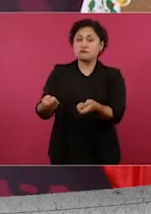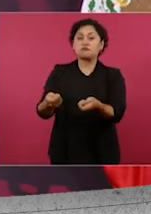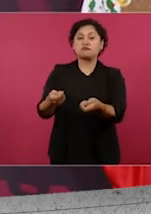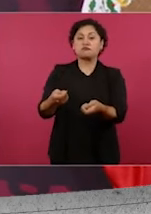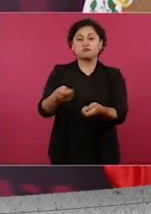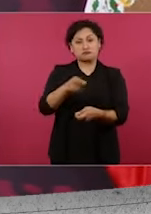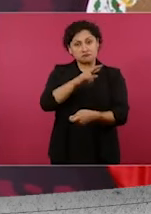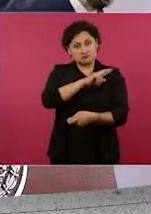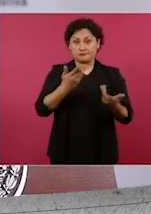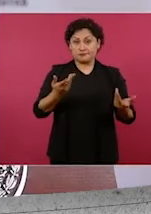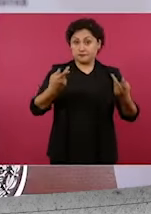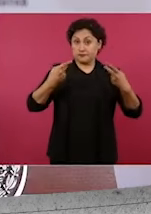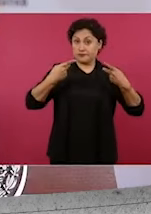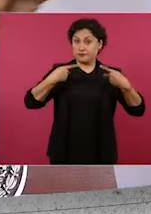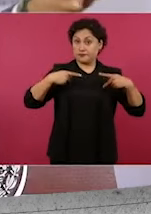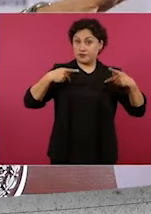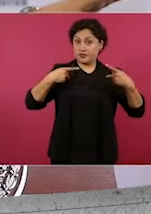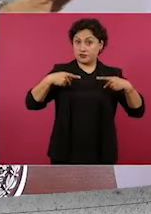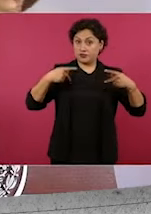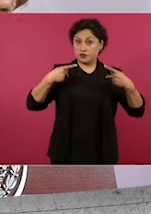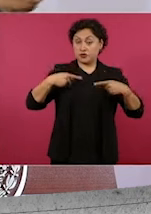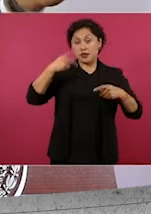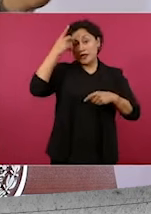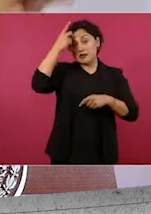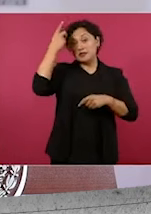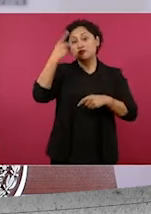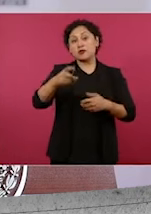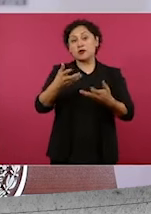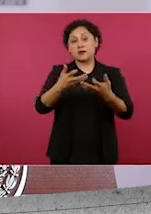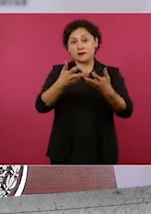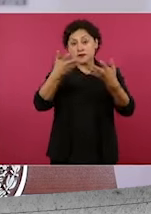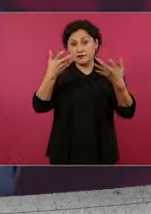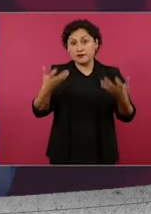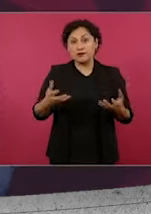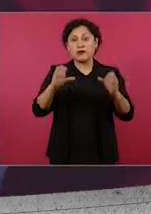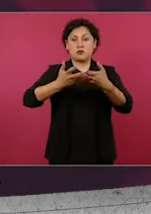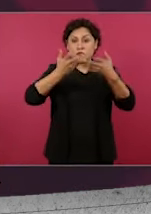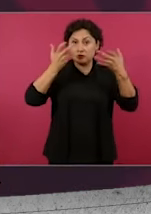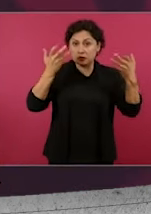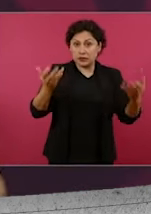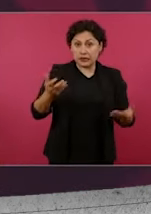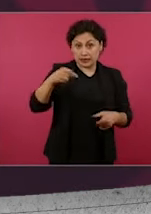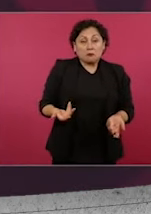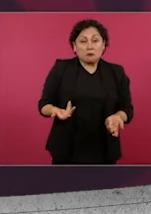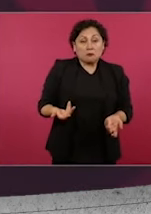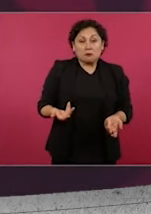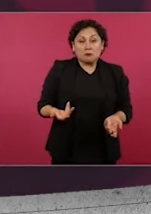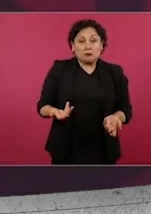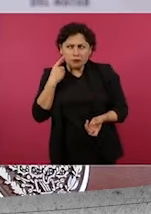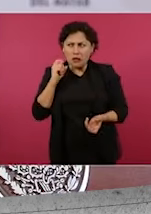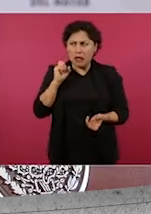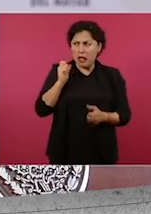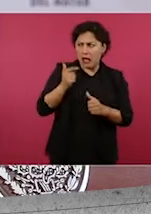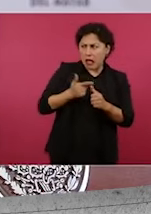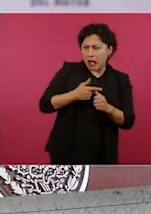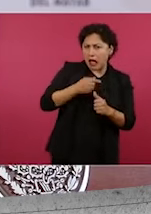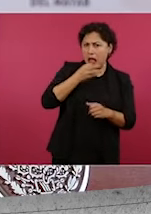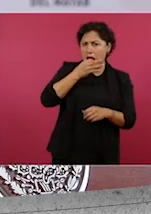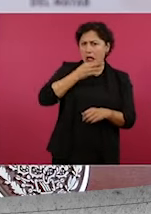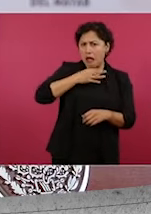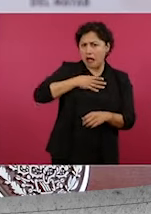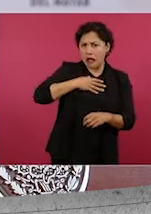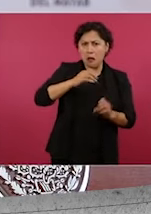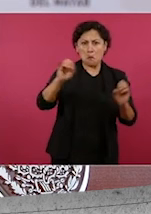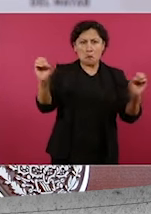de terrenos, ejidatarios, comuneros, ni siquiera se enteraron de que ya lo que